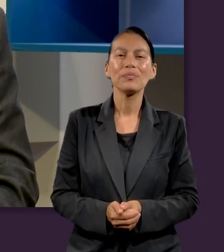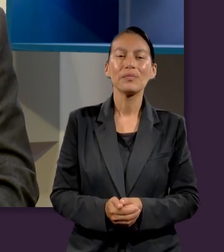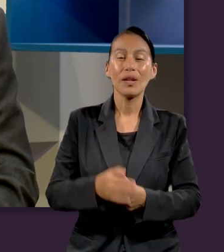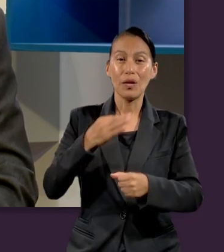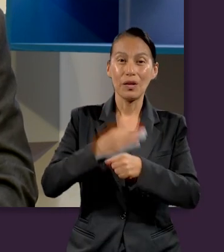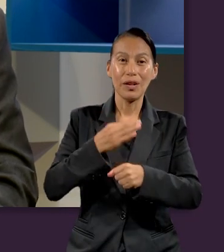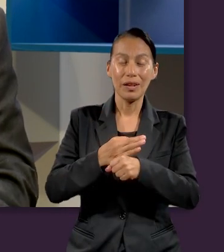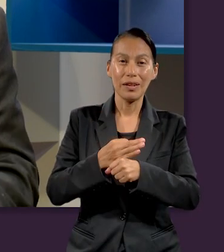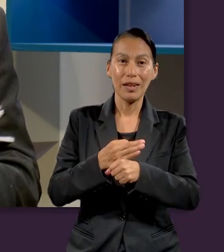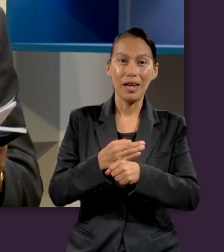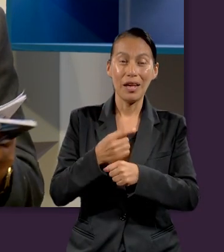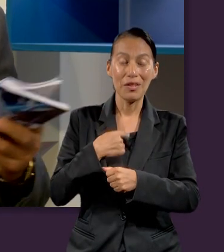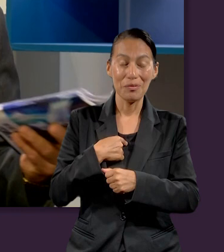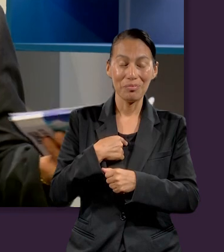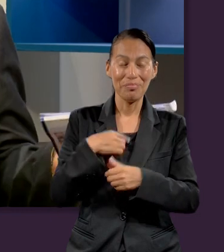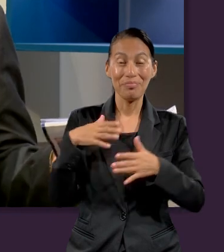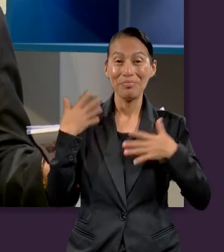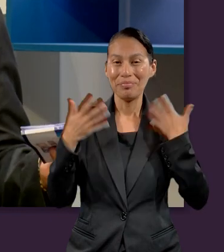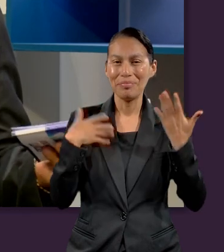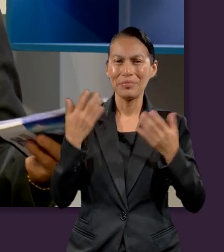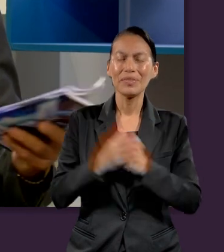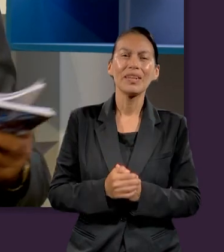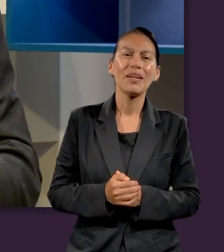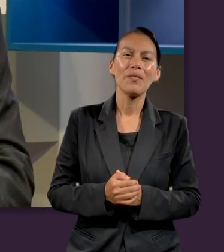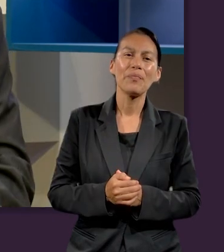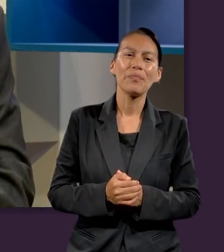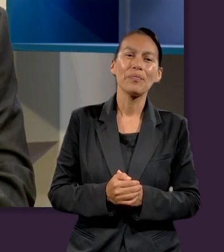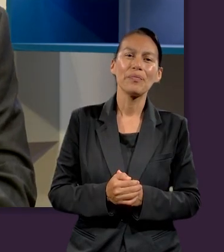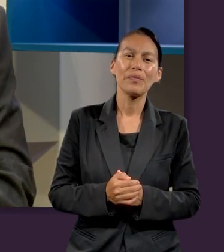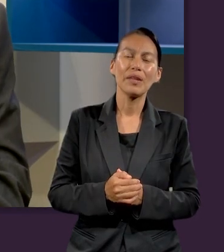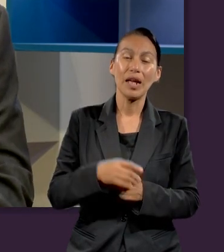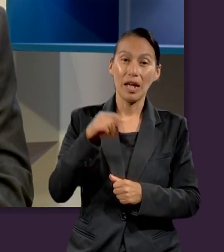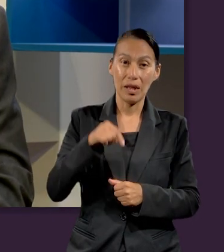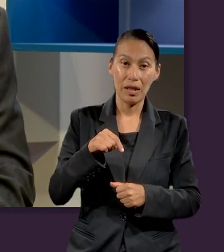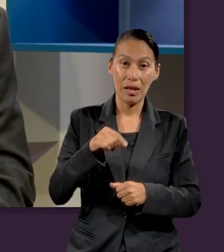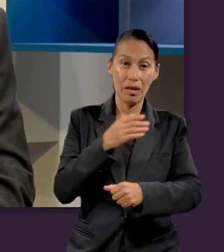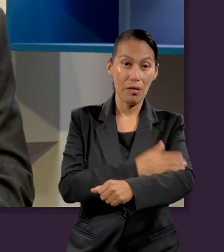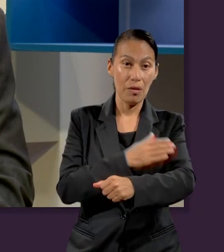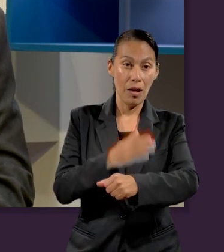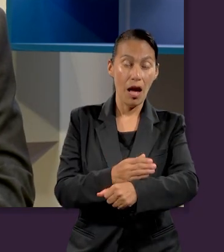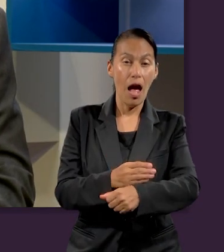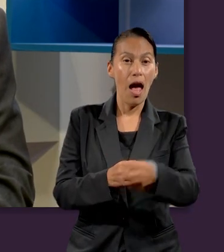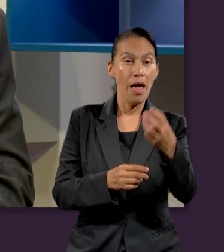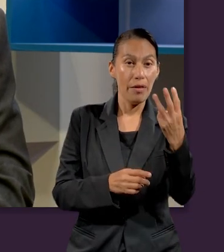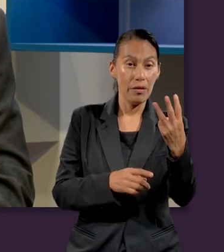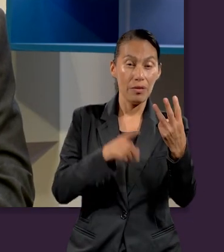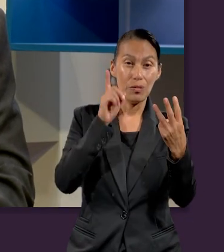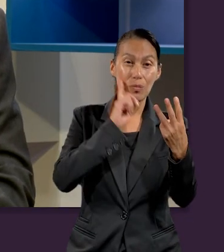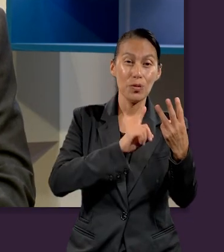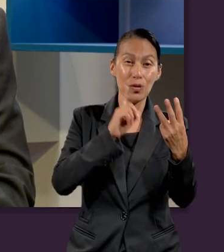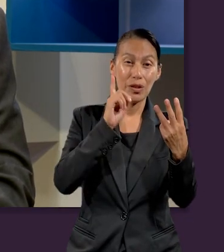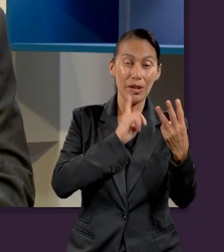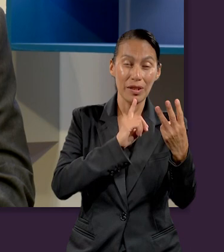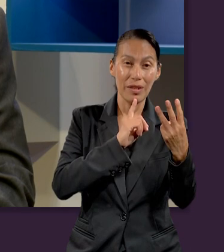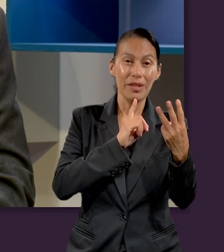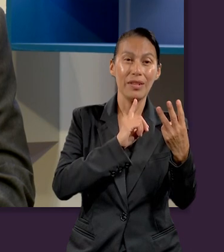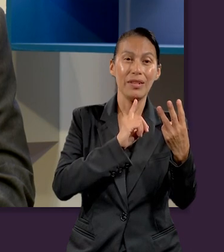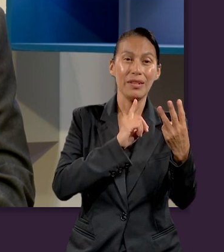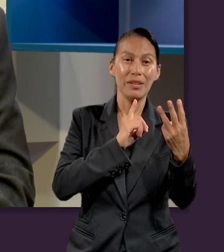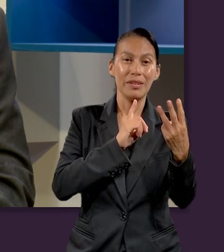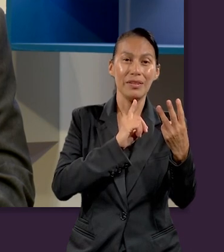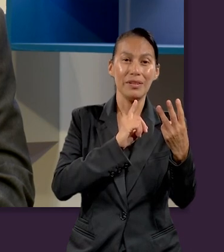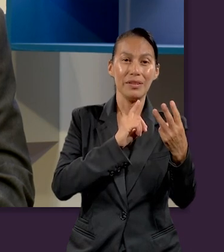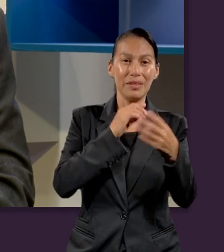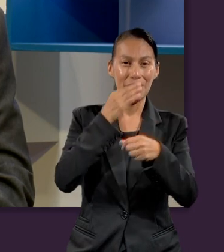ocasión me siento muy contento porque estoy acompañado aquí en el estudio por